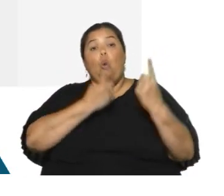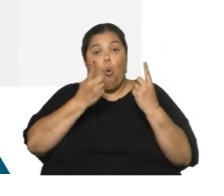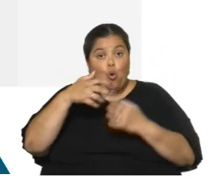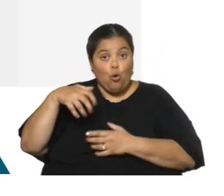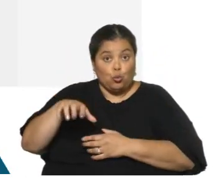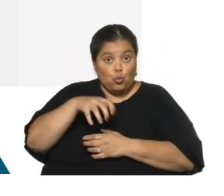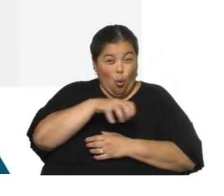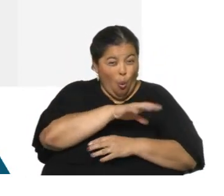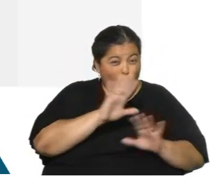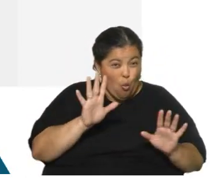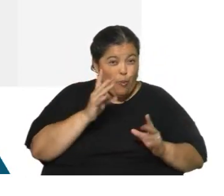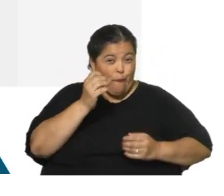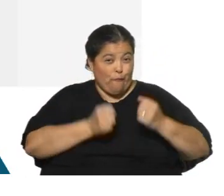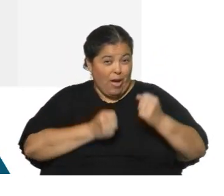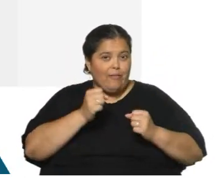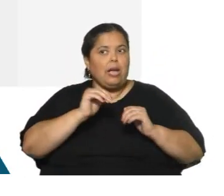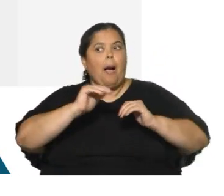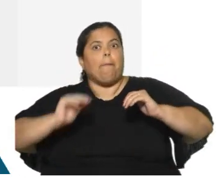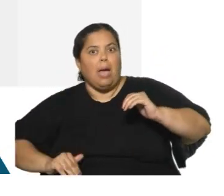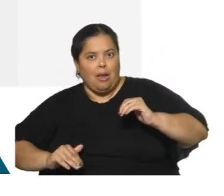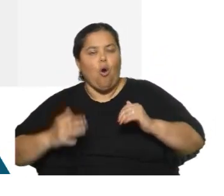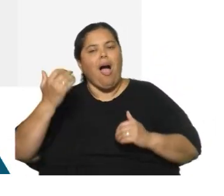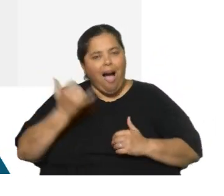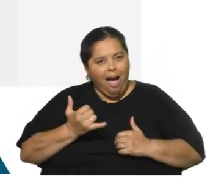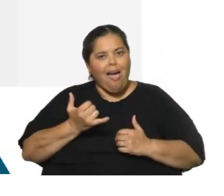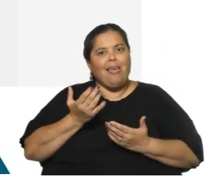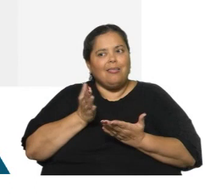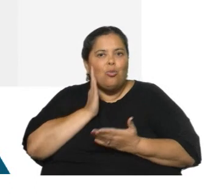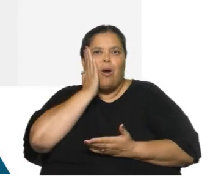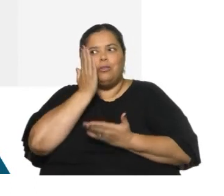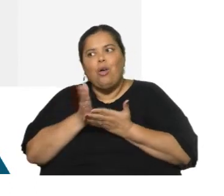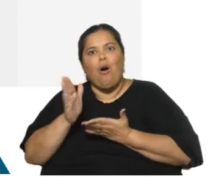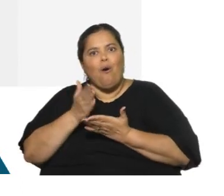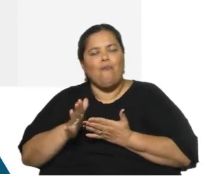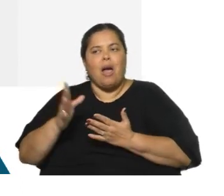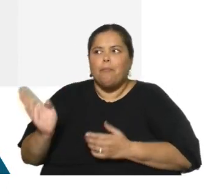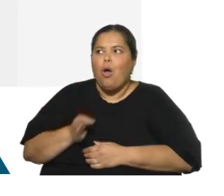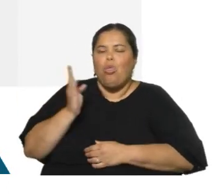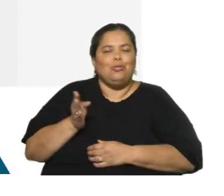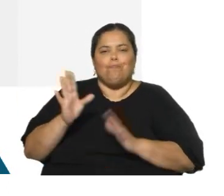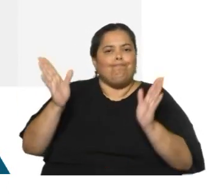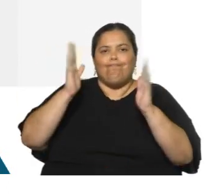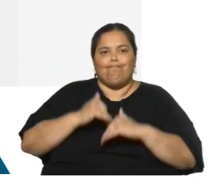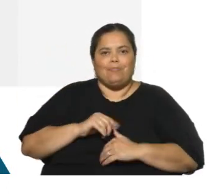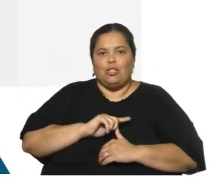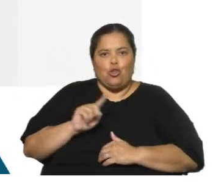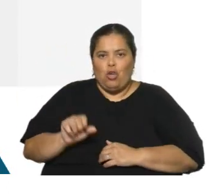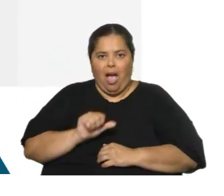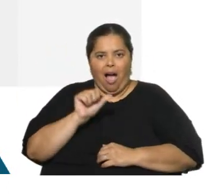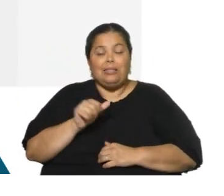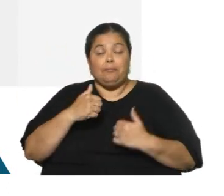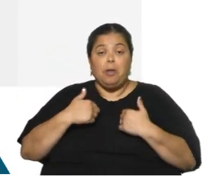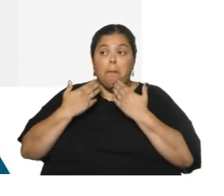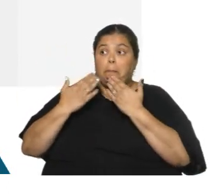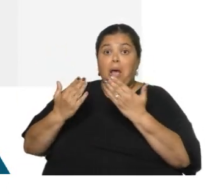tirando bastante hacia abajo. sea, hay capacidad ociosa para producir en porcentajes considerables, pero no se hace. Y al ser consultados,